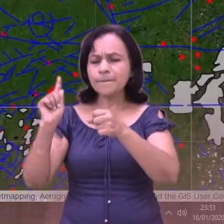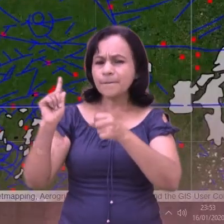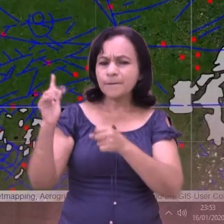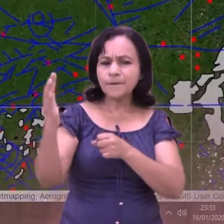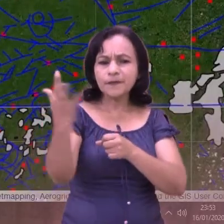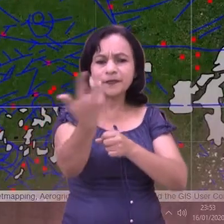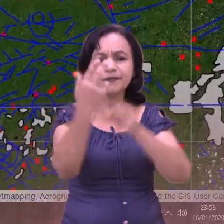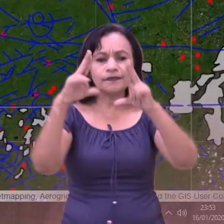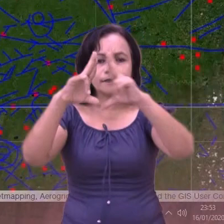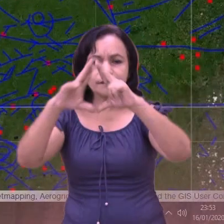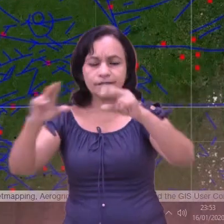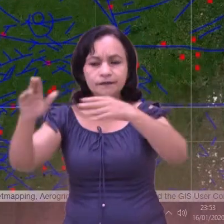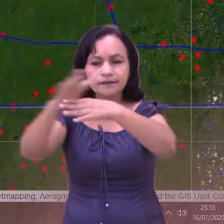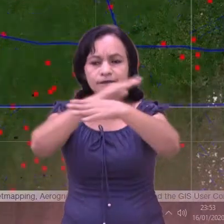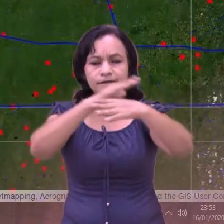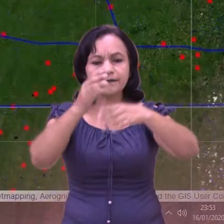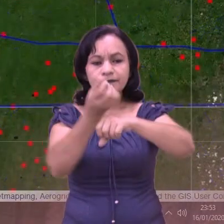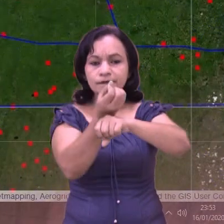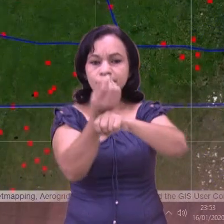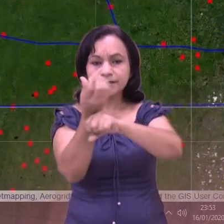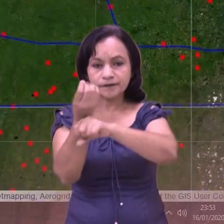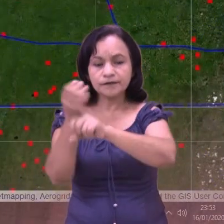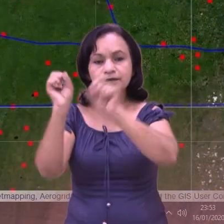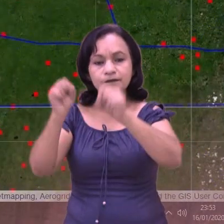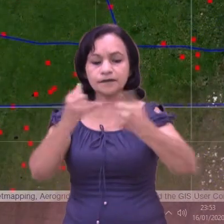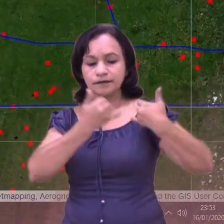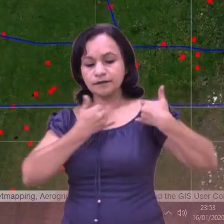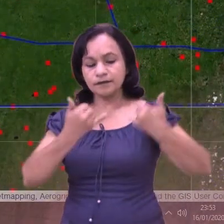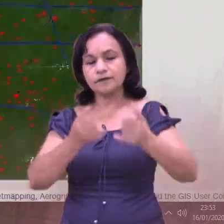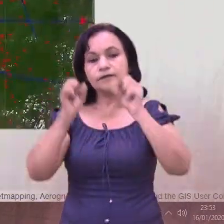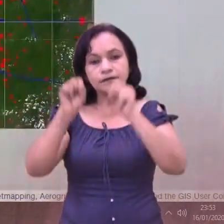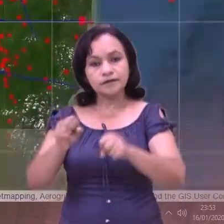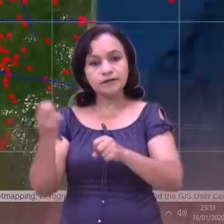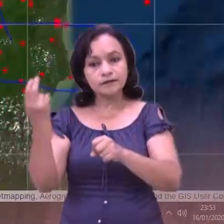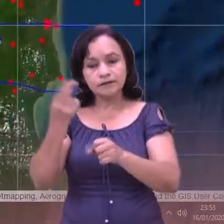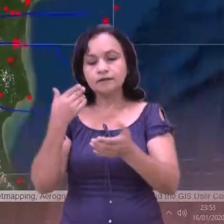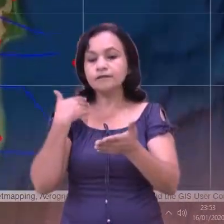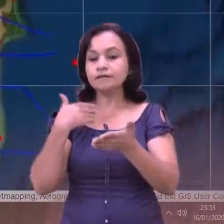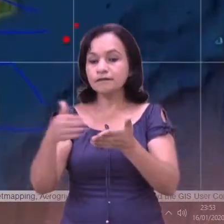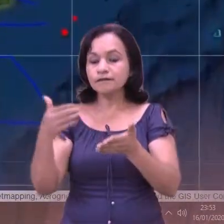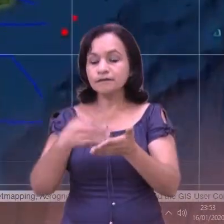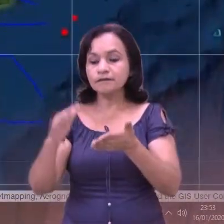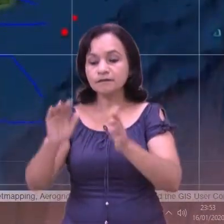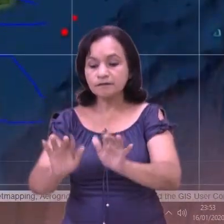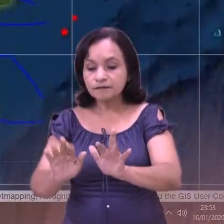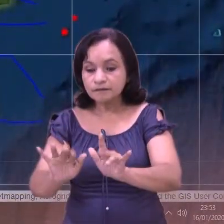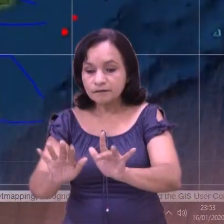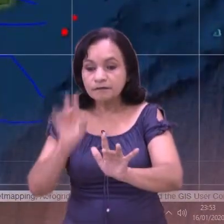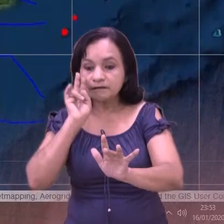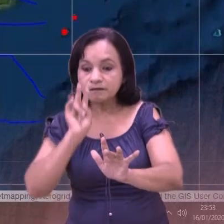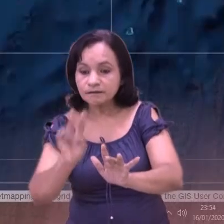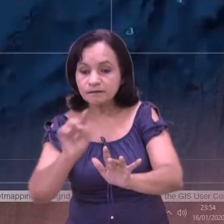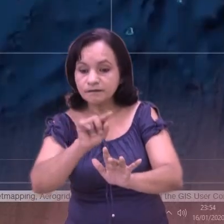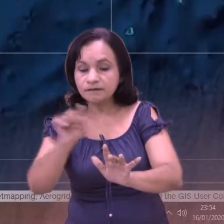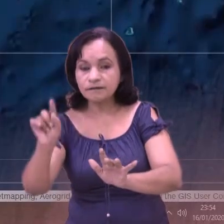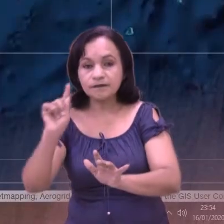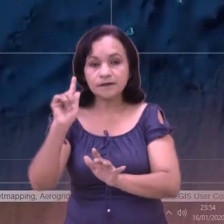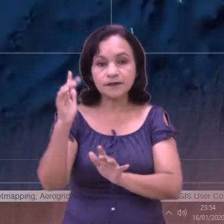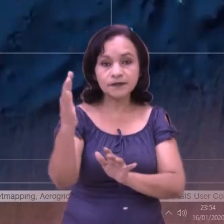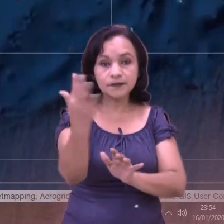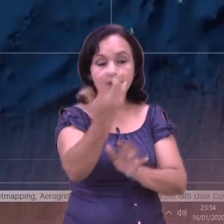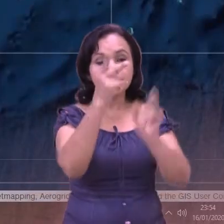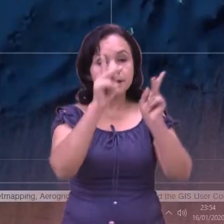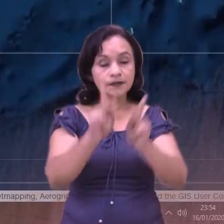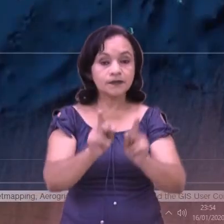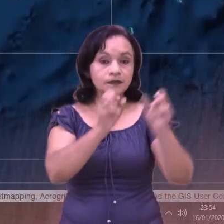pueda ser utilizada en todo el país, en todas las alcaldías, en todas las instituciones, que esté el acceso, también incluso